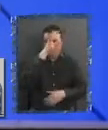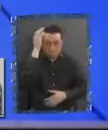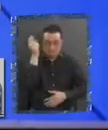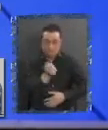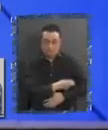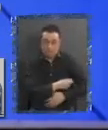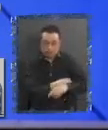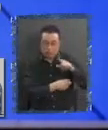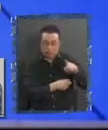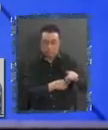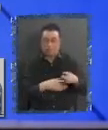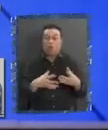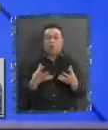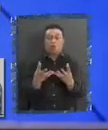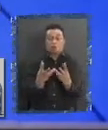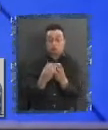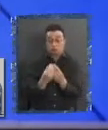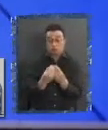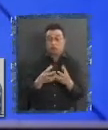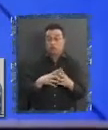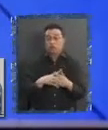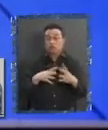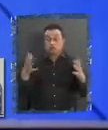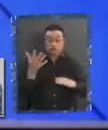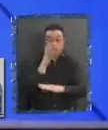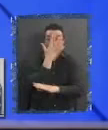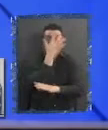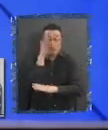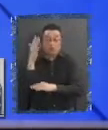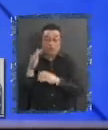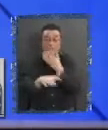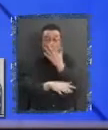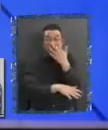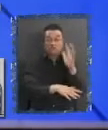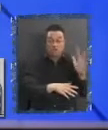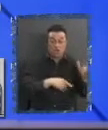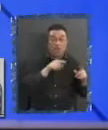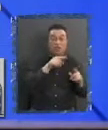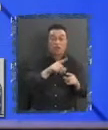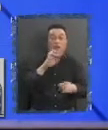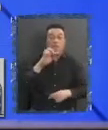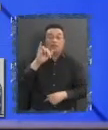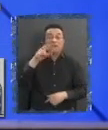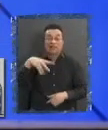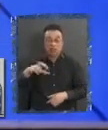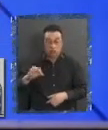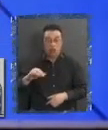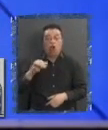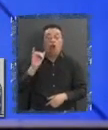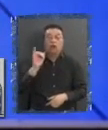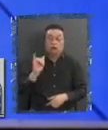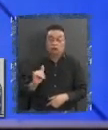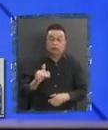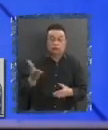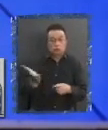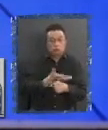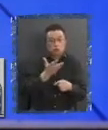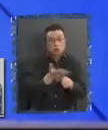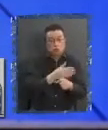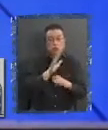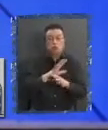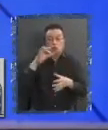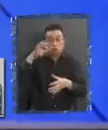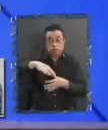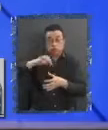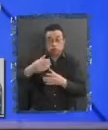que está llena de bosque, explotación del pino, y la verdad que el monocultivo, en